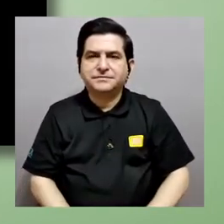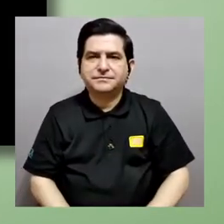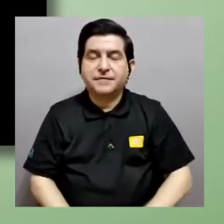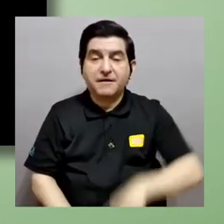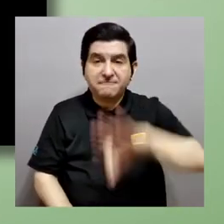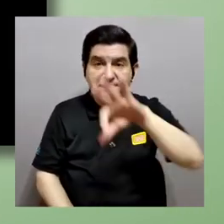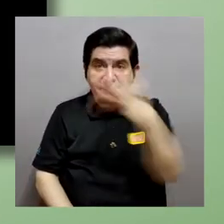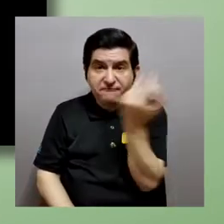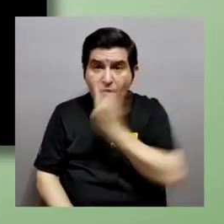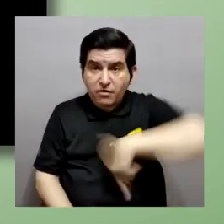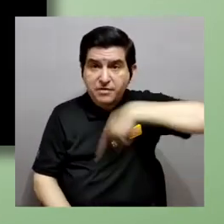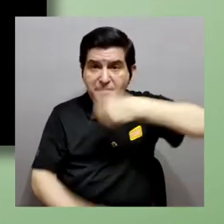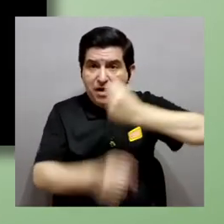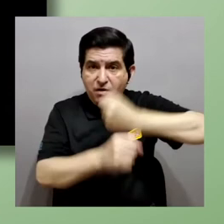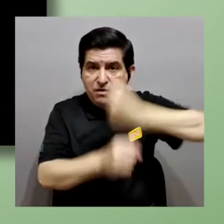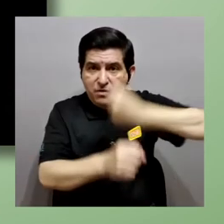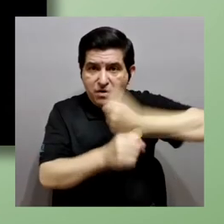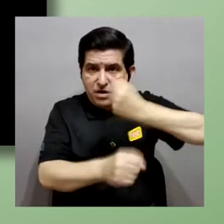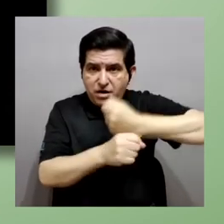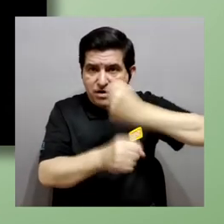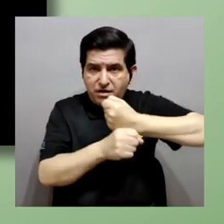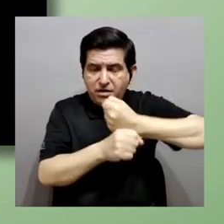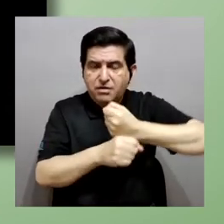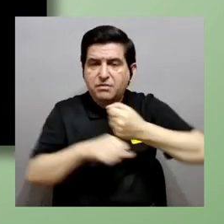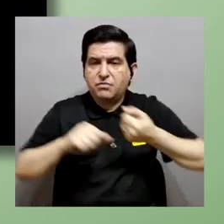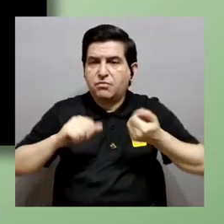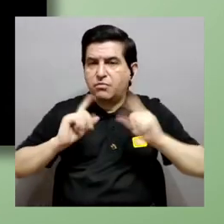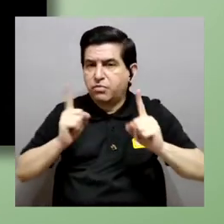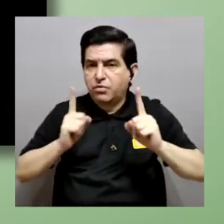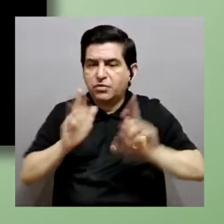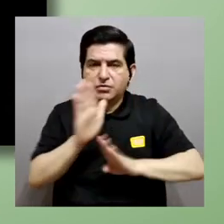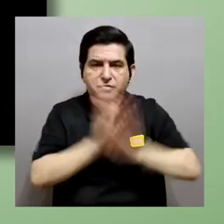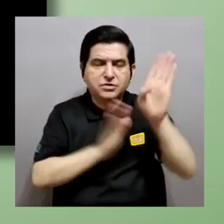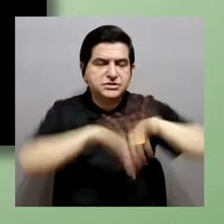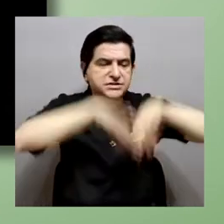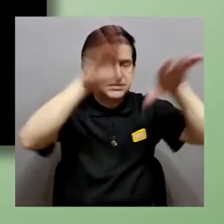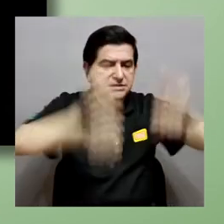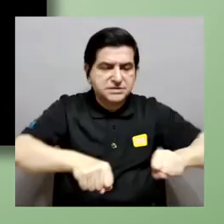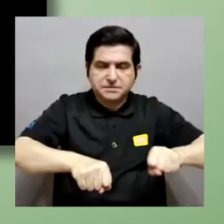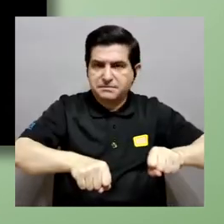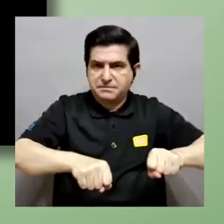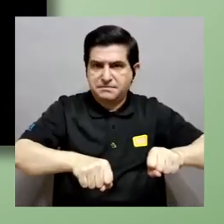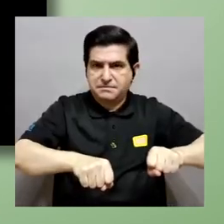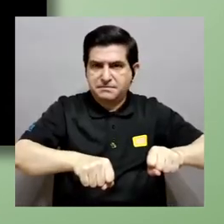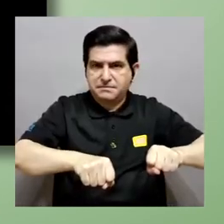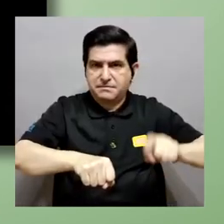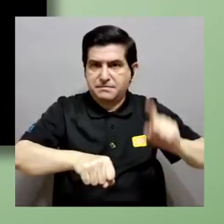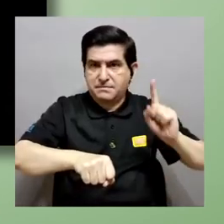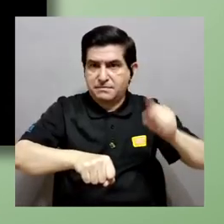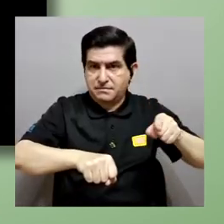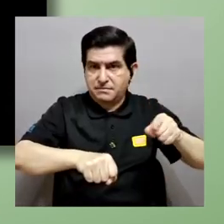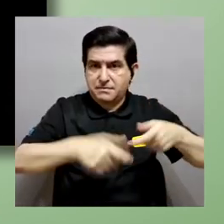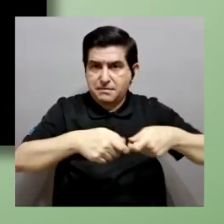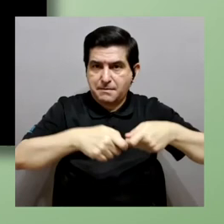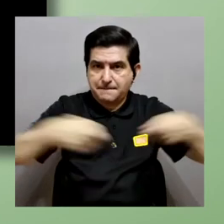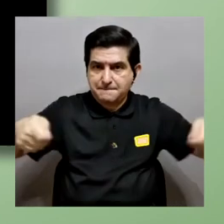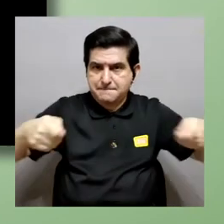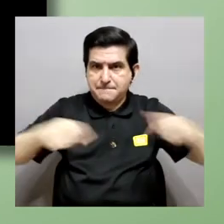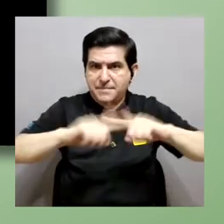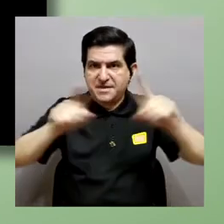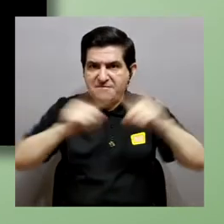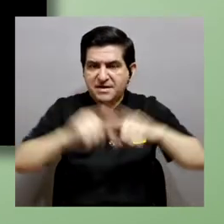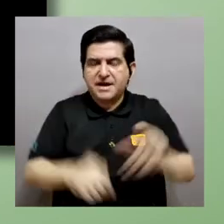la forma en que nosotros trabajamos es que desarrollamos sistemas que miden